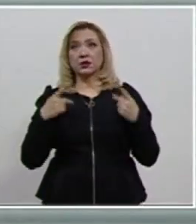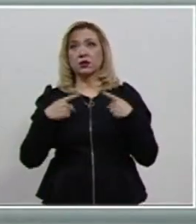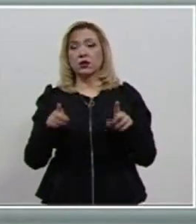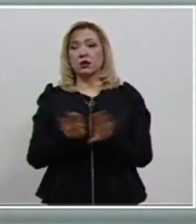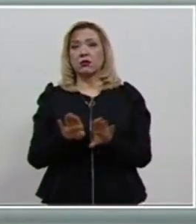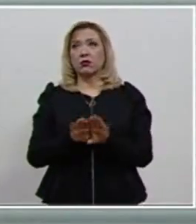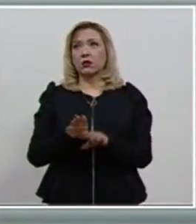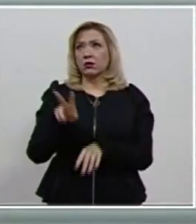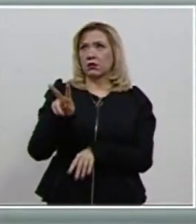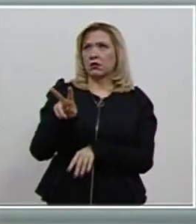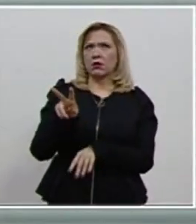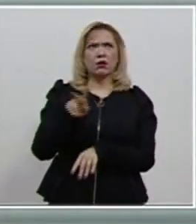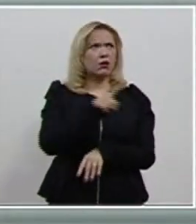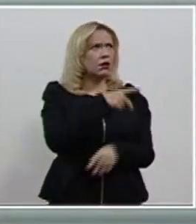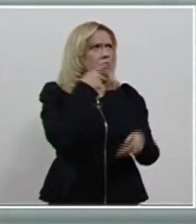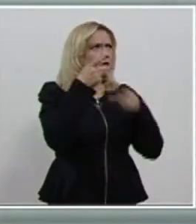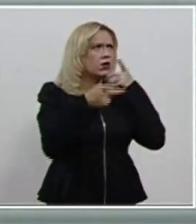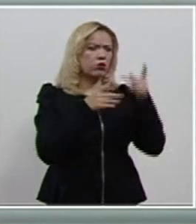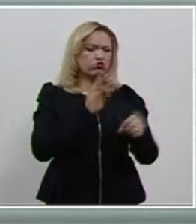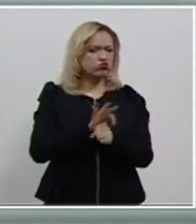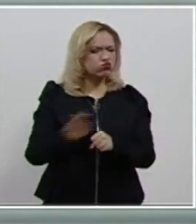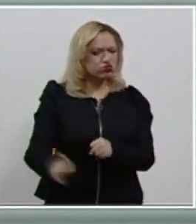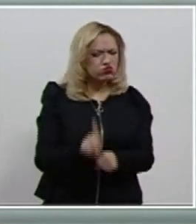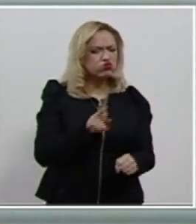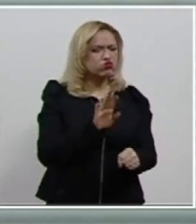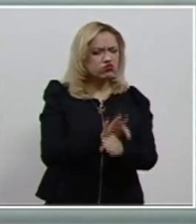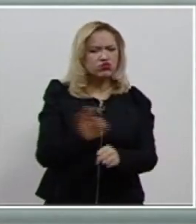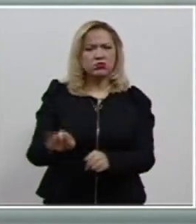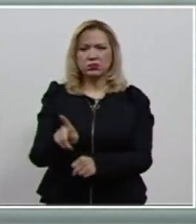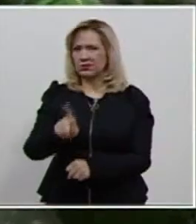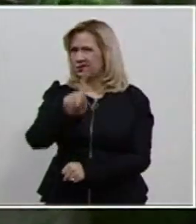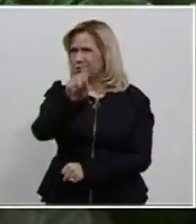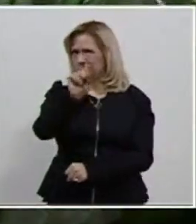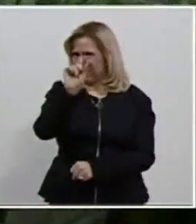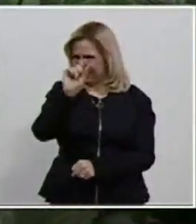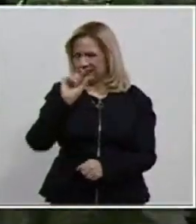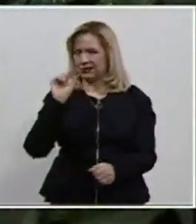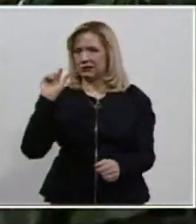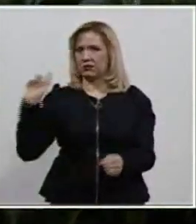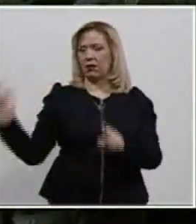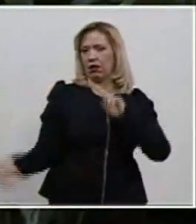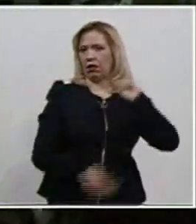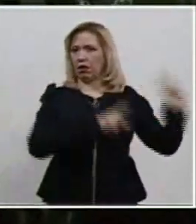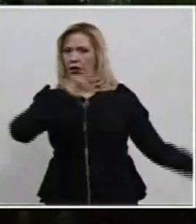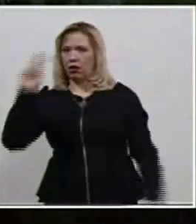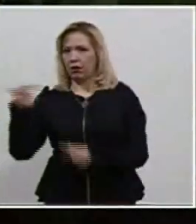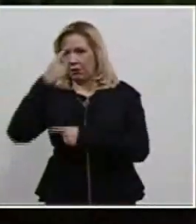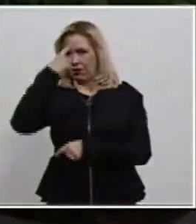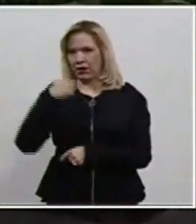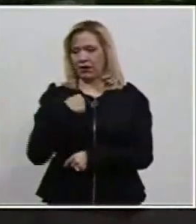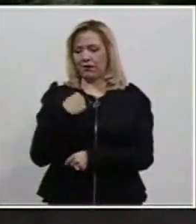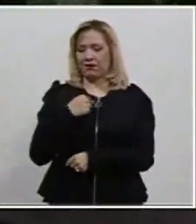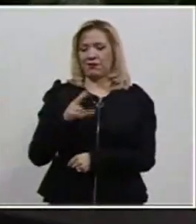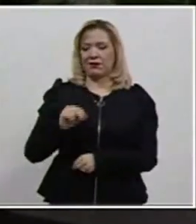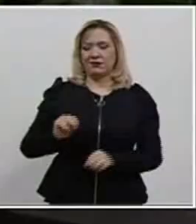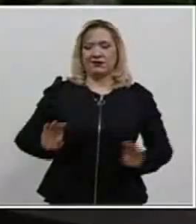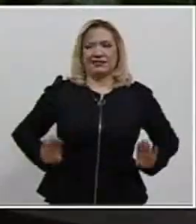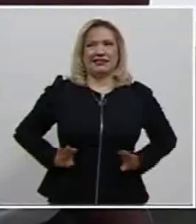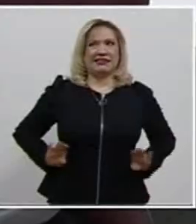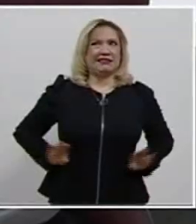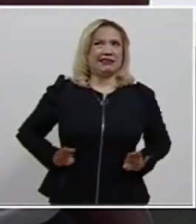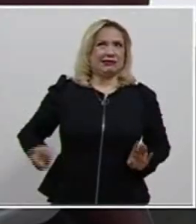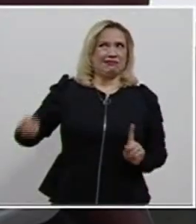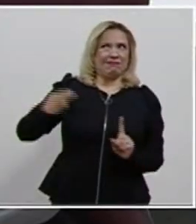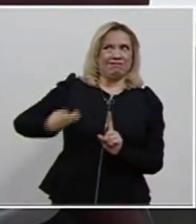ve a dicho poder como un obstáculo para concretar sus pretensiones. Indicó que además de administrar el derecho y la justicia,